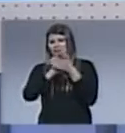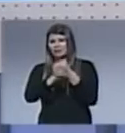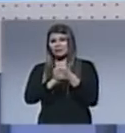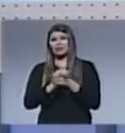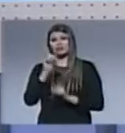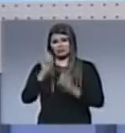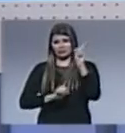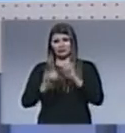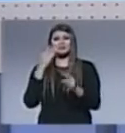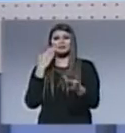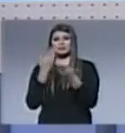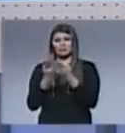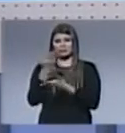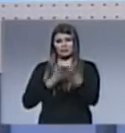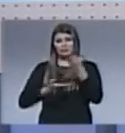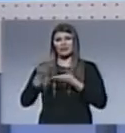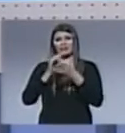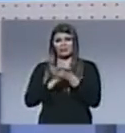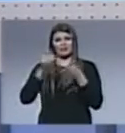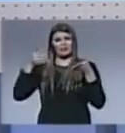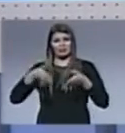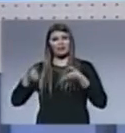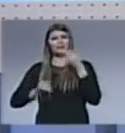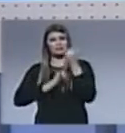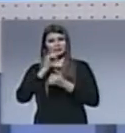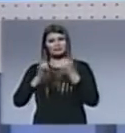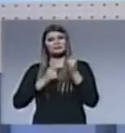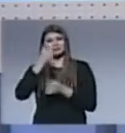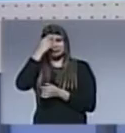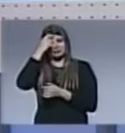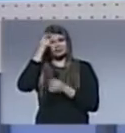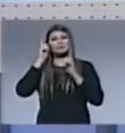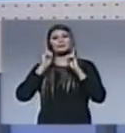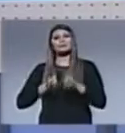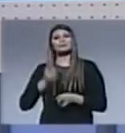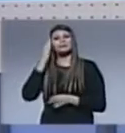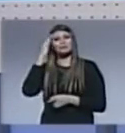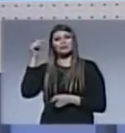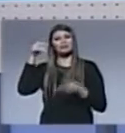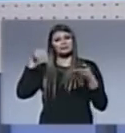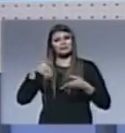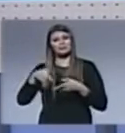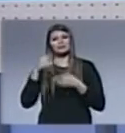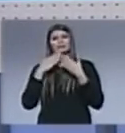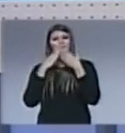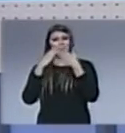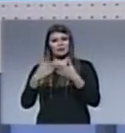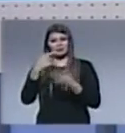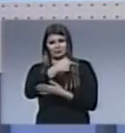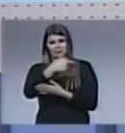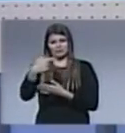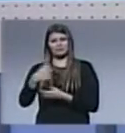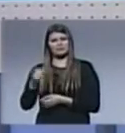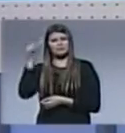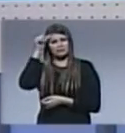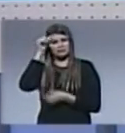te estás mostrando realmente amigo hoy en noticiero cristiano te queremos desafiar a hacer esto porque tiene que ver justamente con nuestra pregunta de la semana